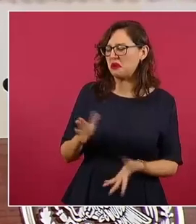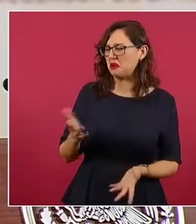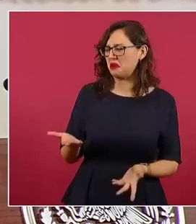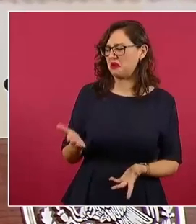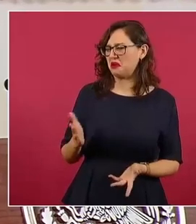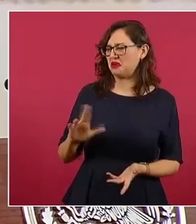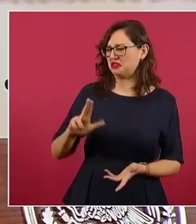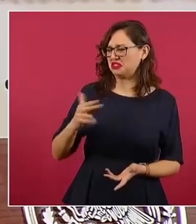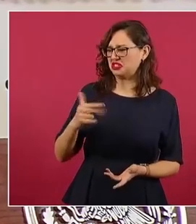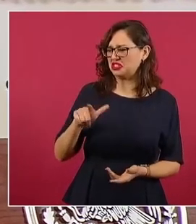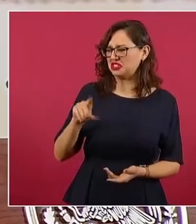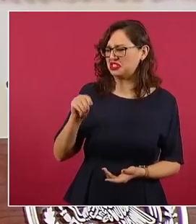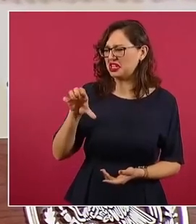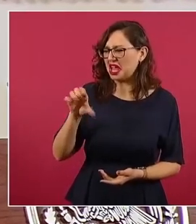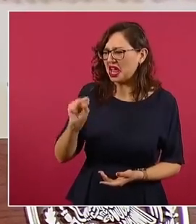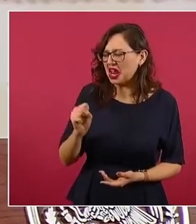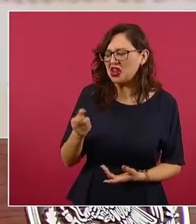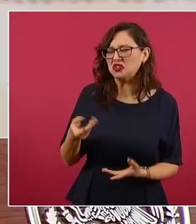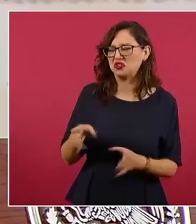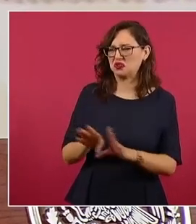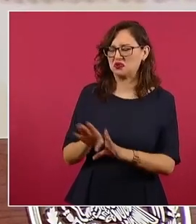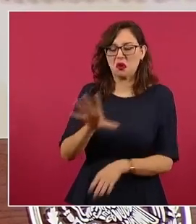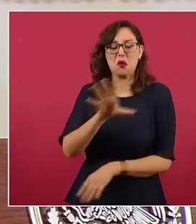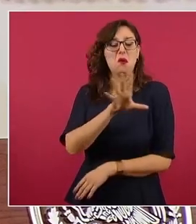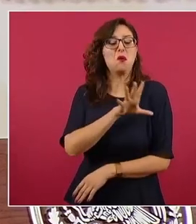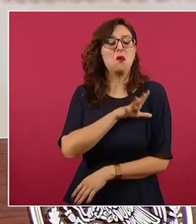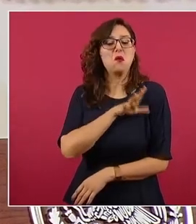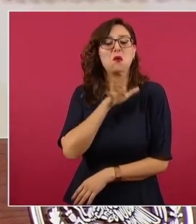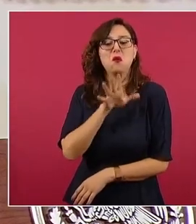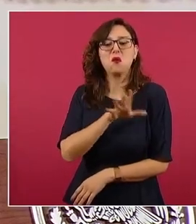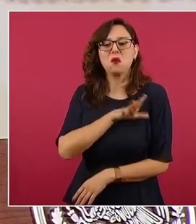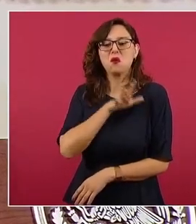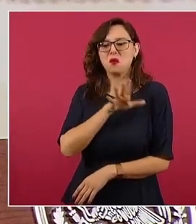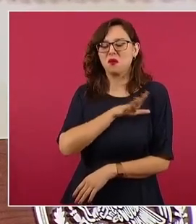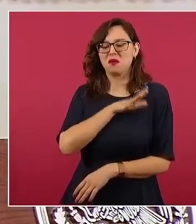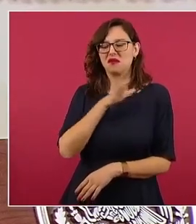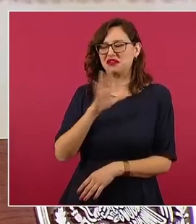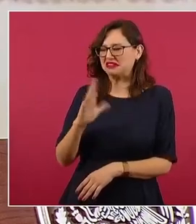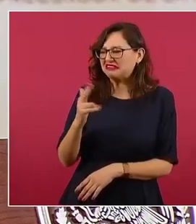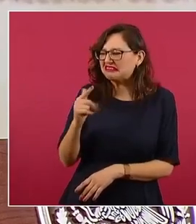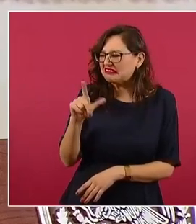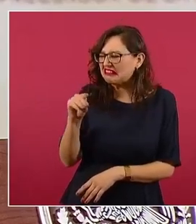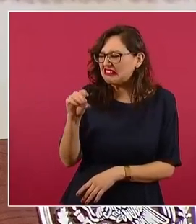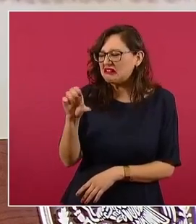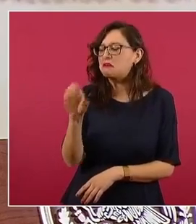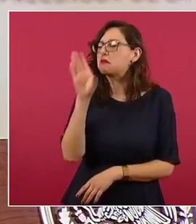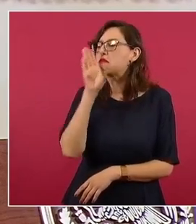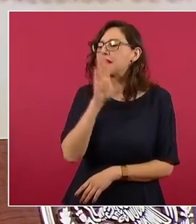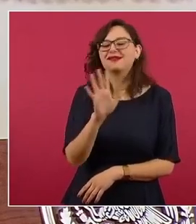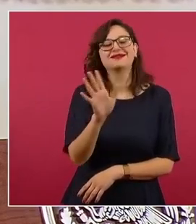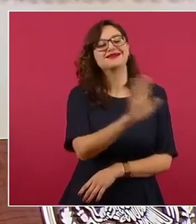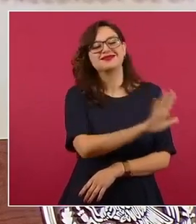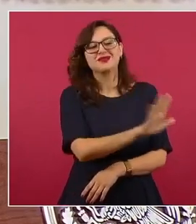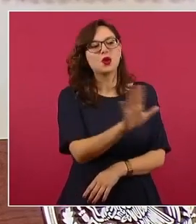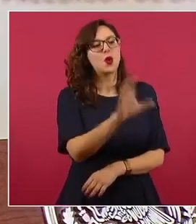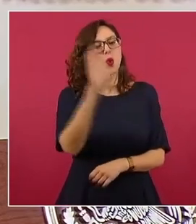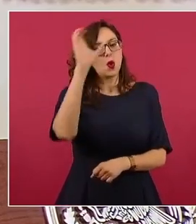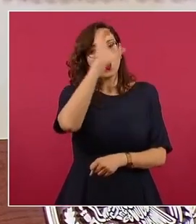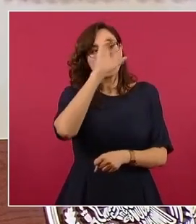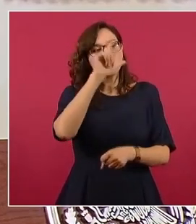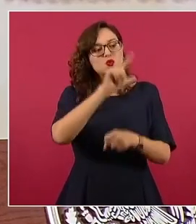es que es el habla de los pueblos que tiene que ver con las culturas, porque no hay una sola cultura.